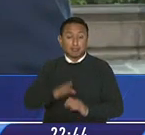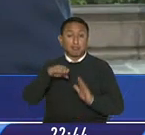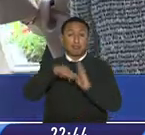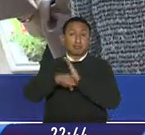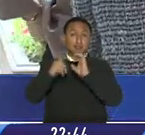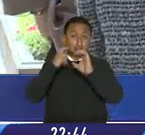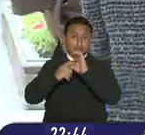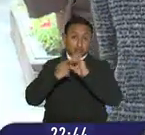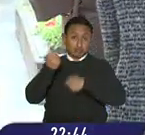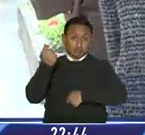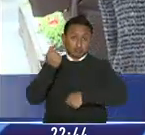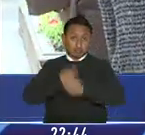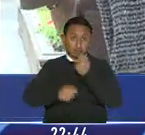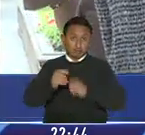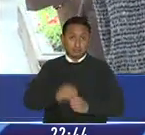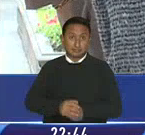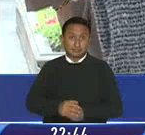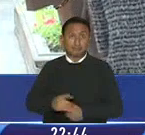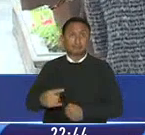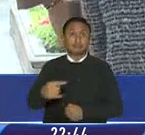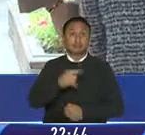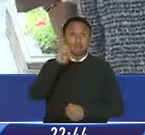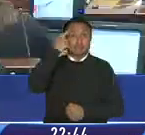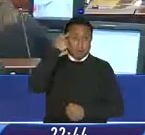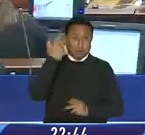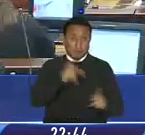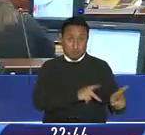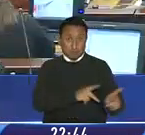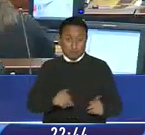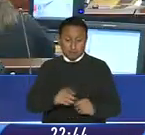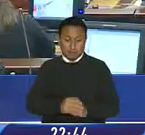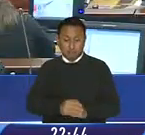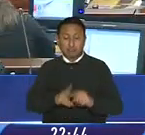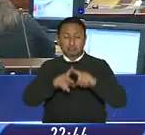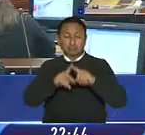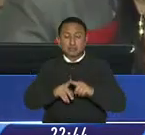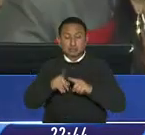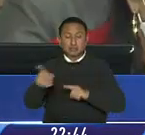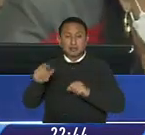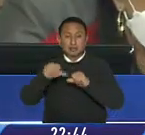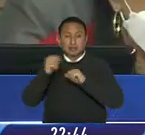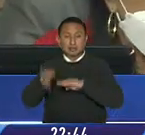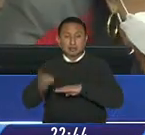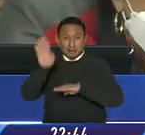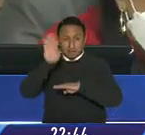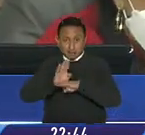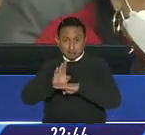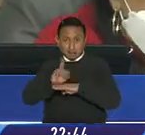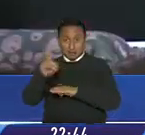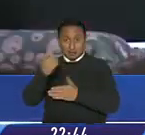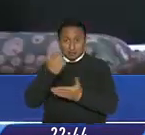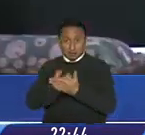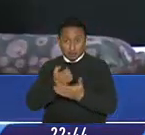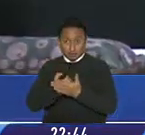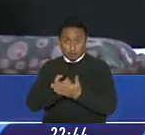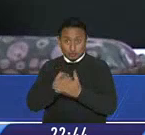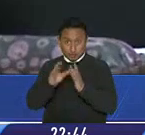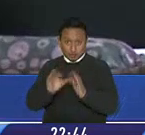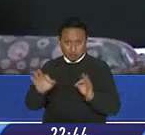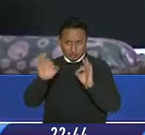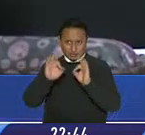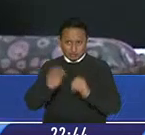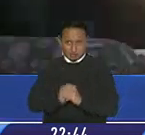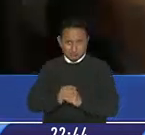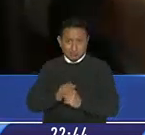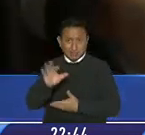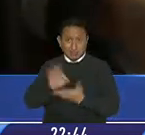Pacífico buena parte de los planes del gobierno dependen de la aprobación de proyectos económicos clave como la ley